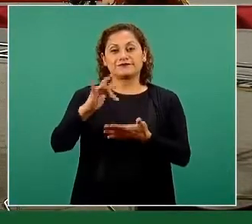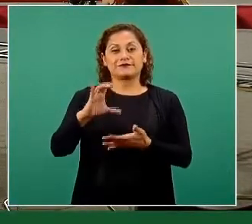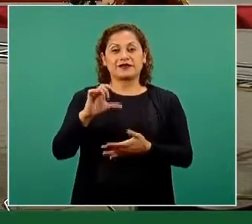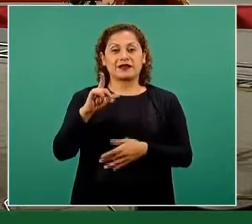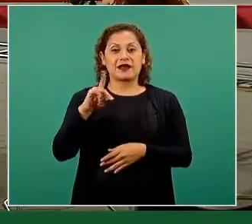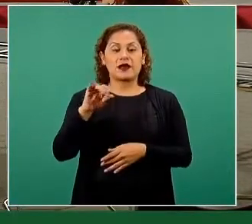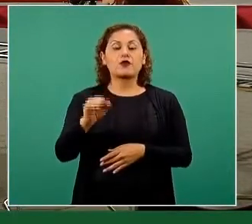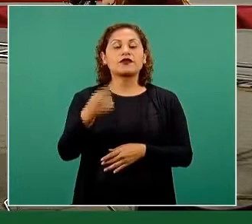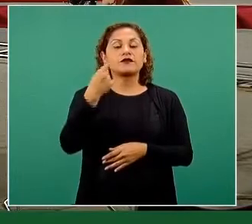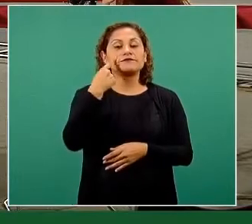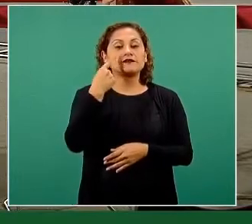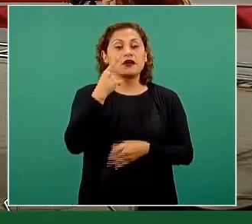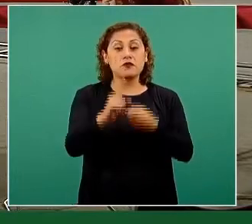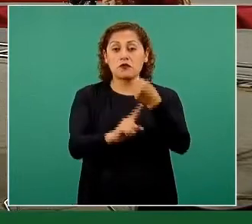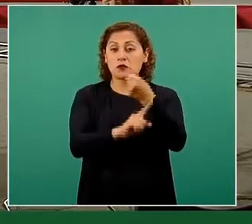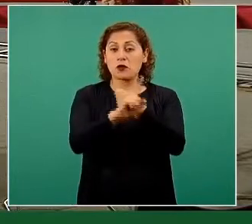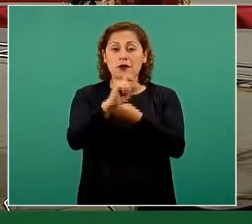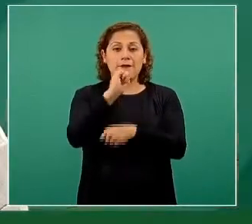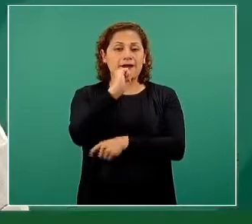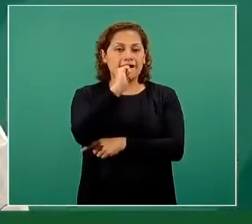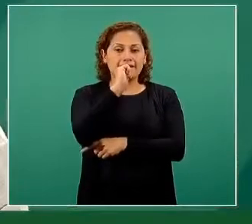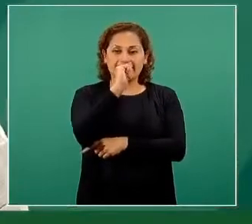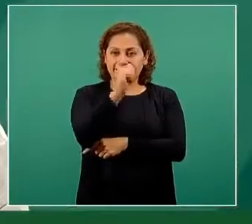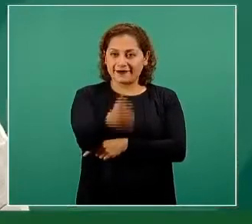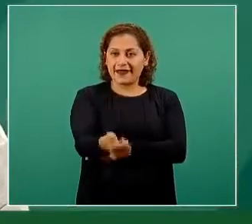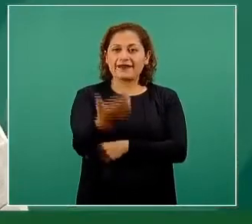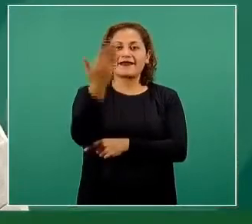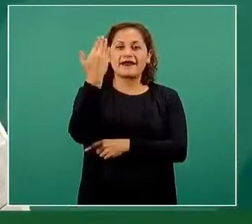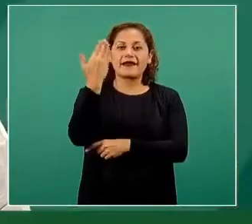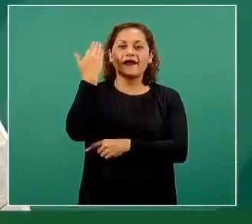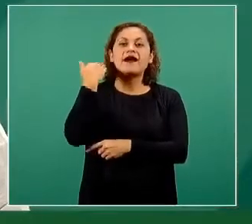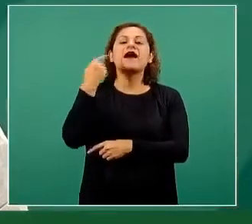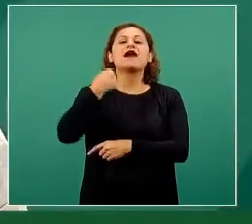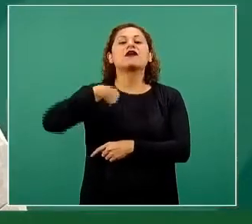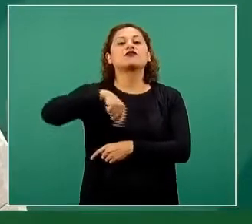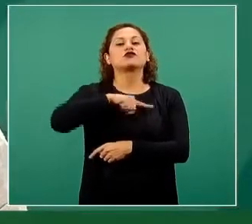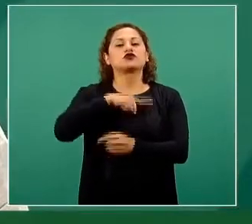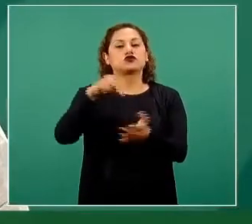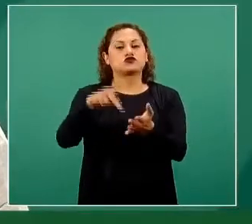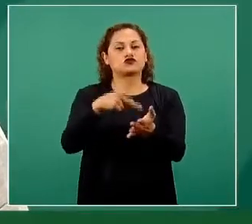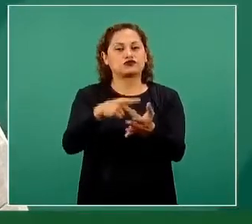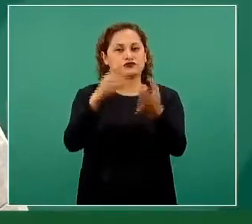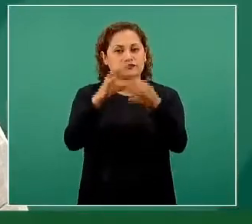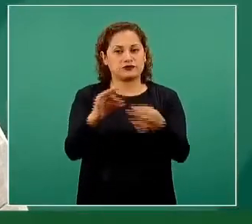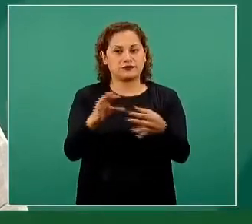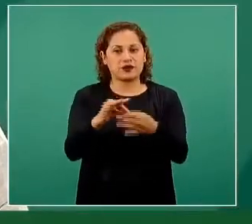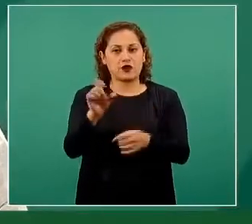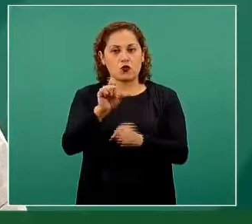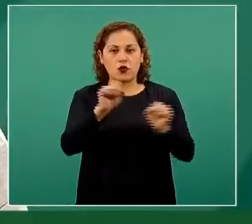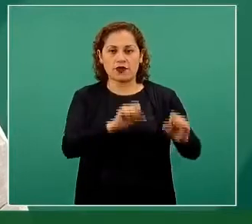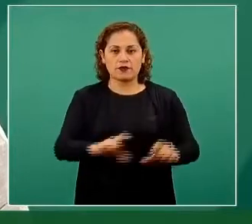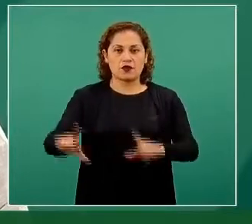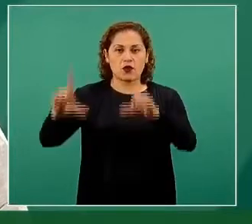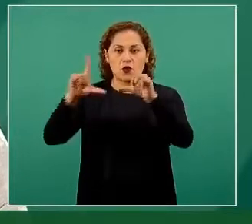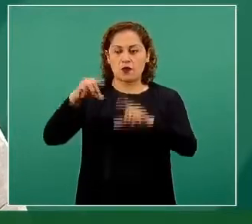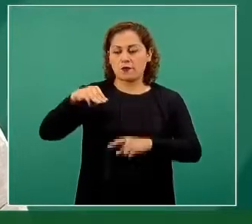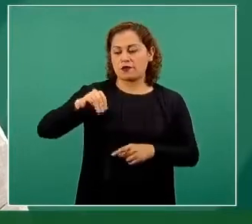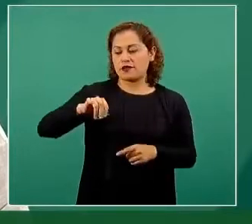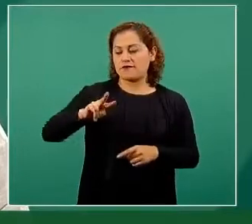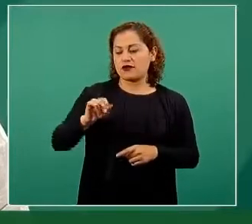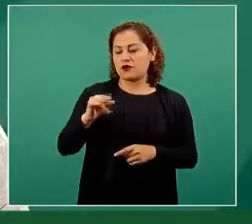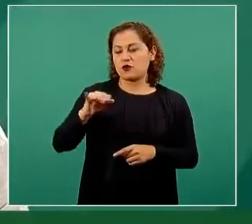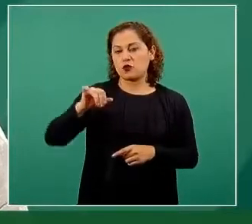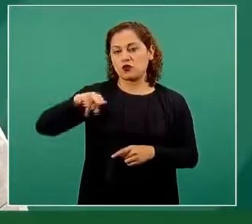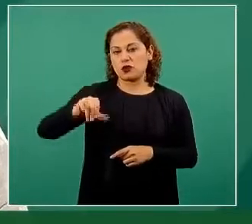Ningún problema. Esto lo aclaramos varias veces en los primeros días, cuando se abrió la página mivacuna.salud